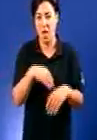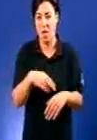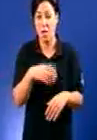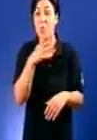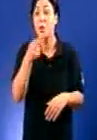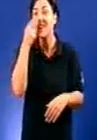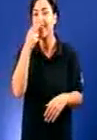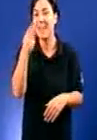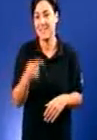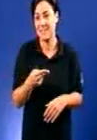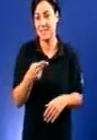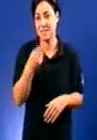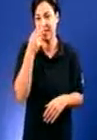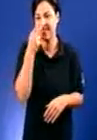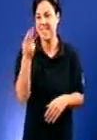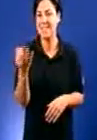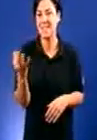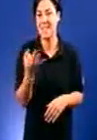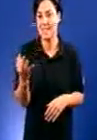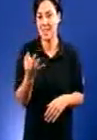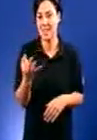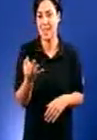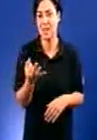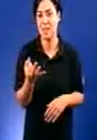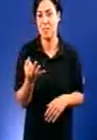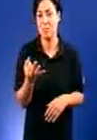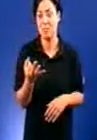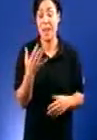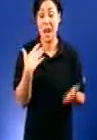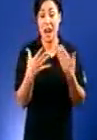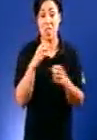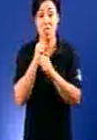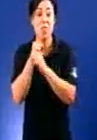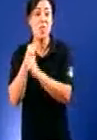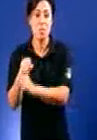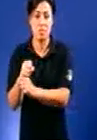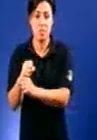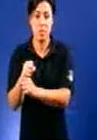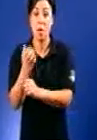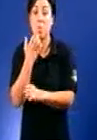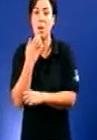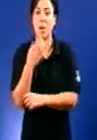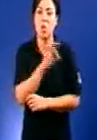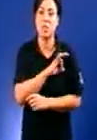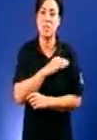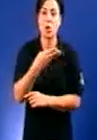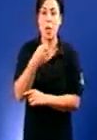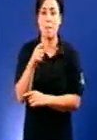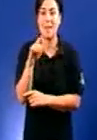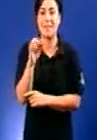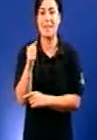interesa tamén seguir mantendo as relacións de dependencia, como por exemplo utiliza o señor Baltar para obter